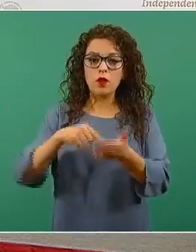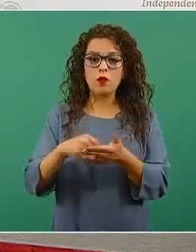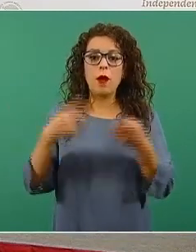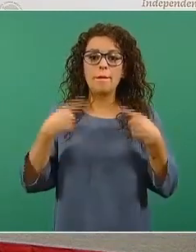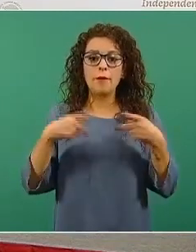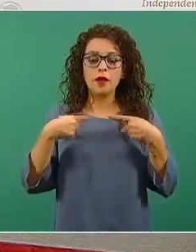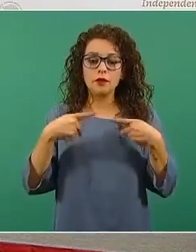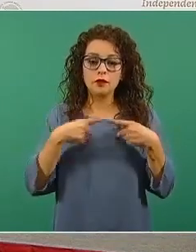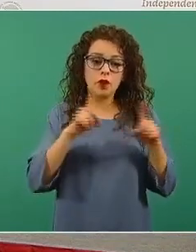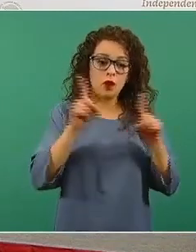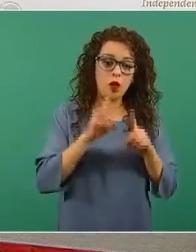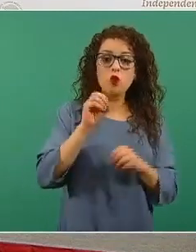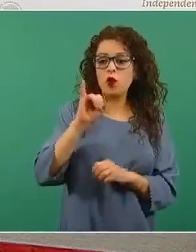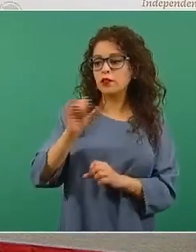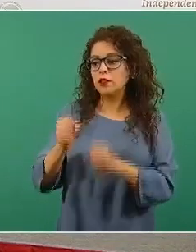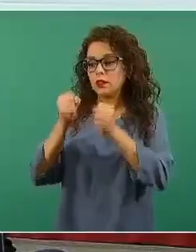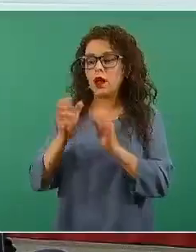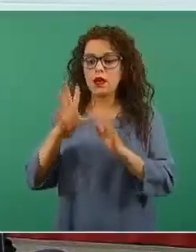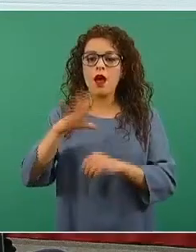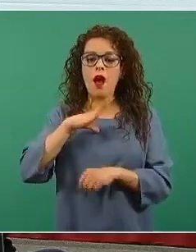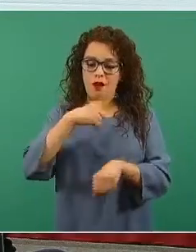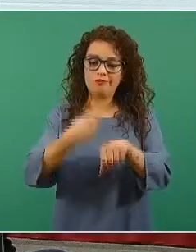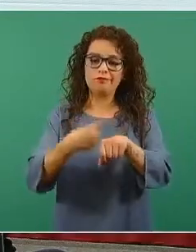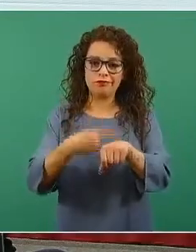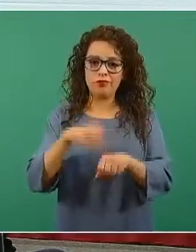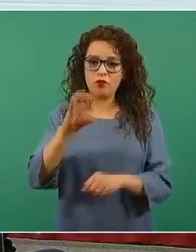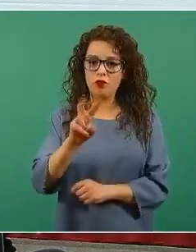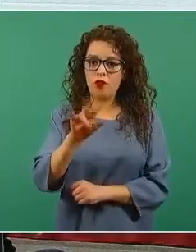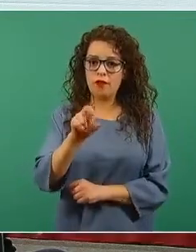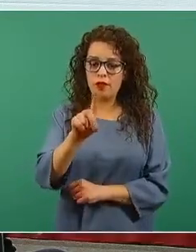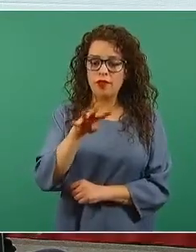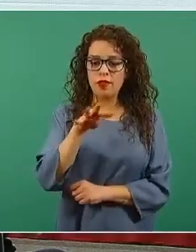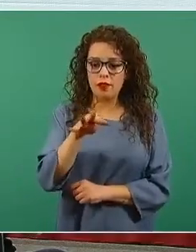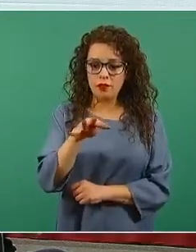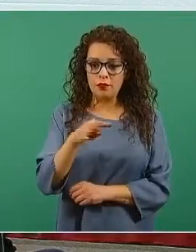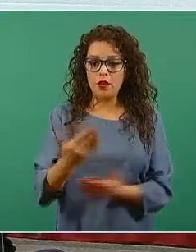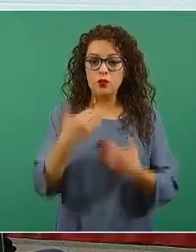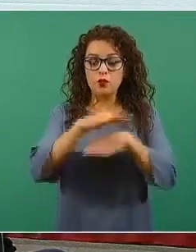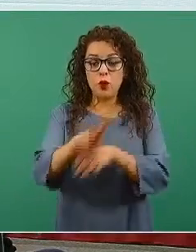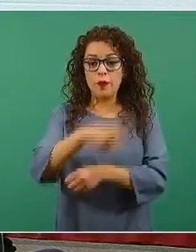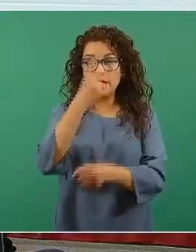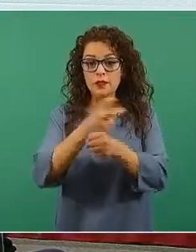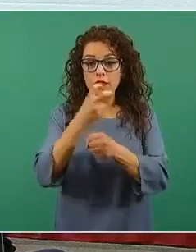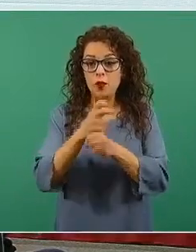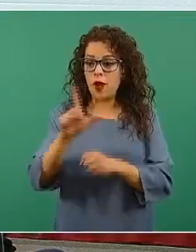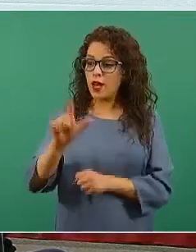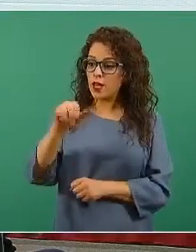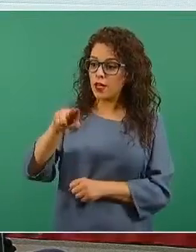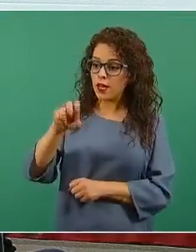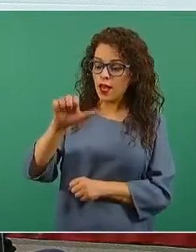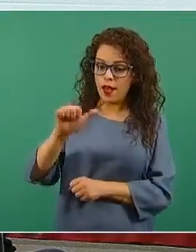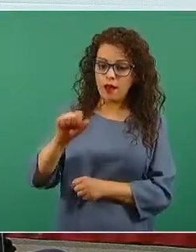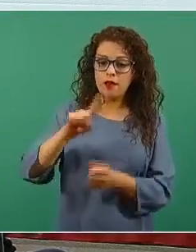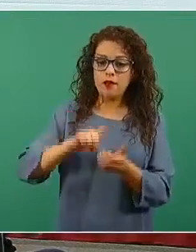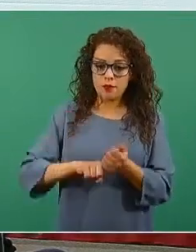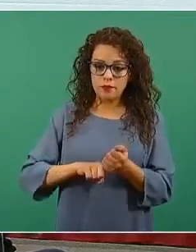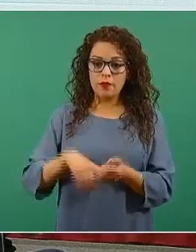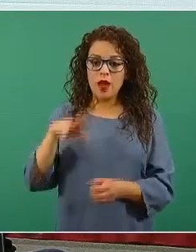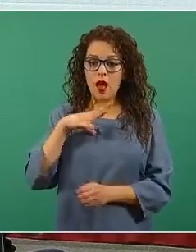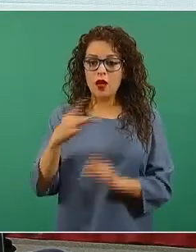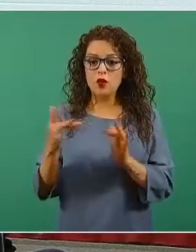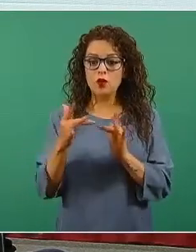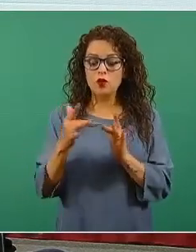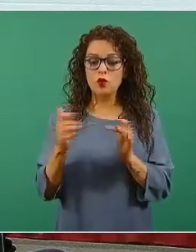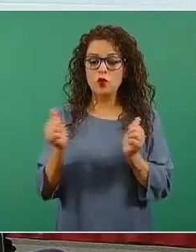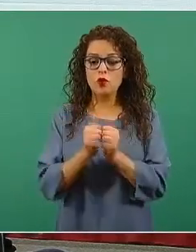COVID-19. Sobre la segunda línea de atención es el personal de salud en contacto con paciente